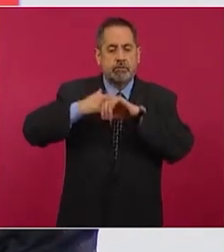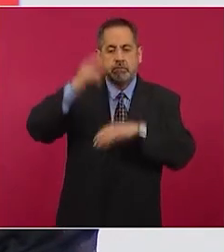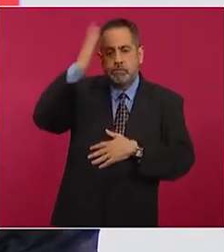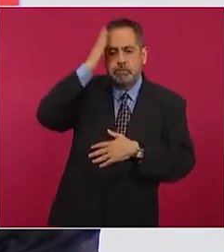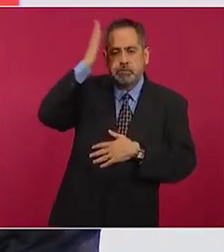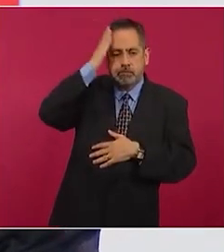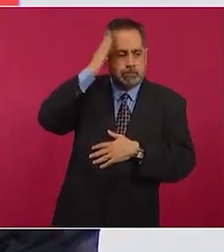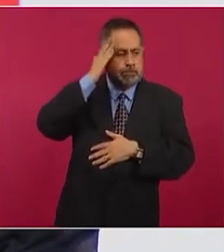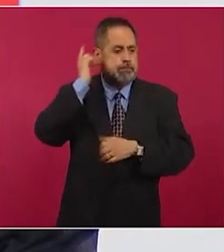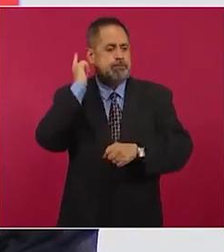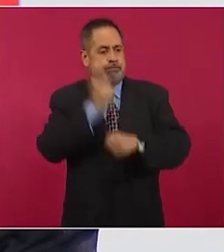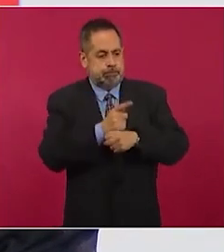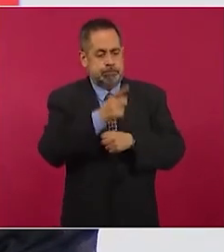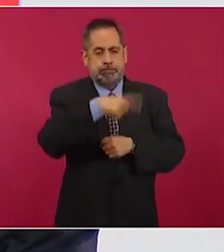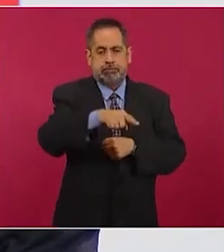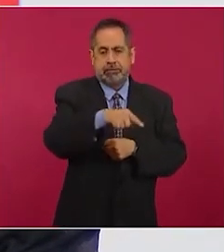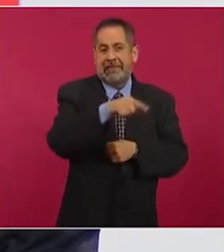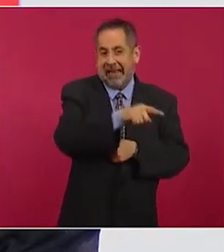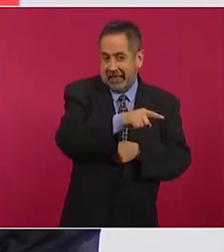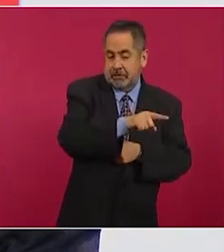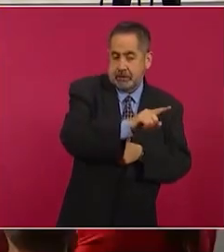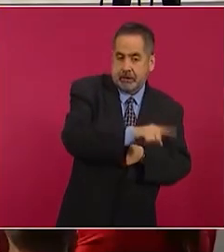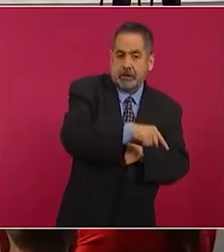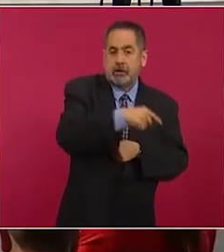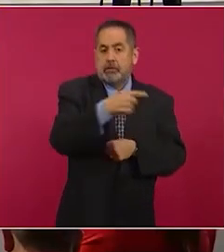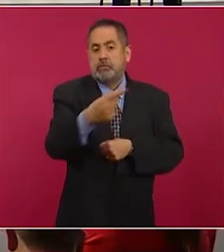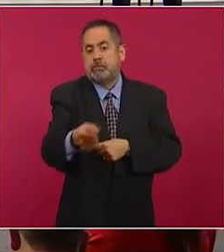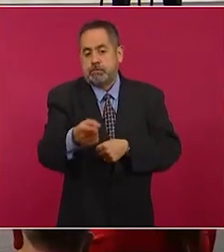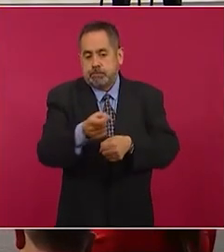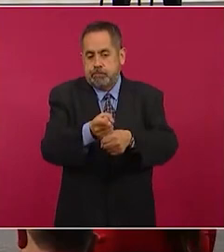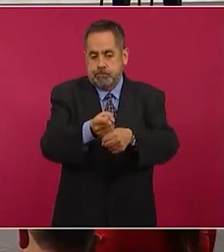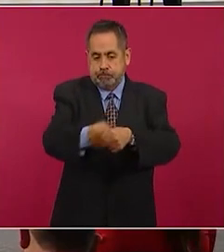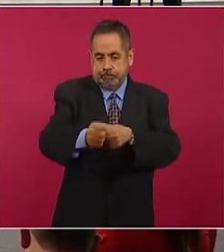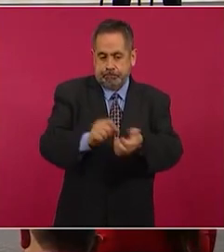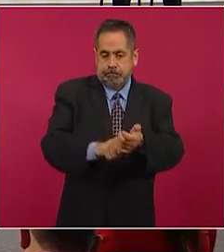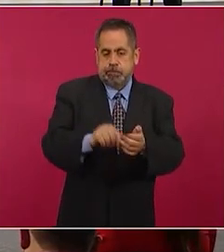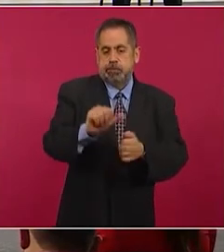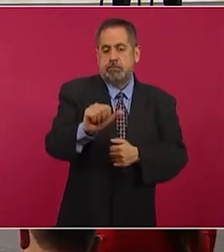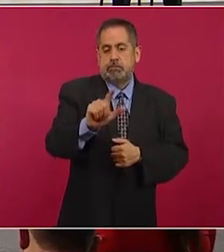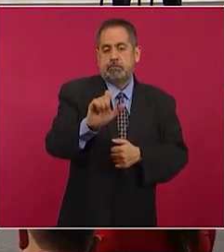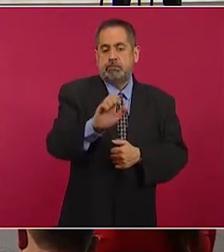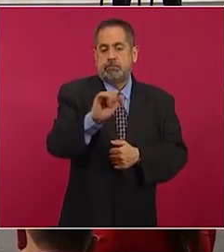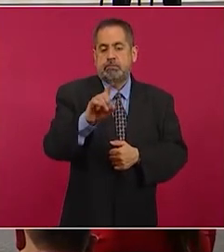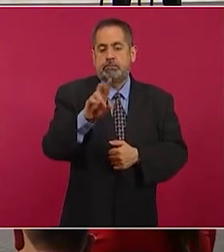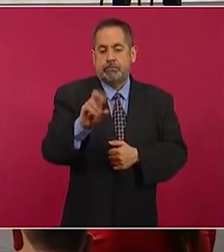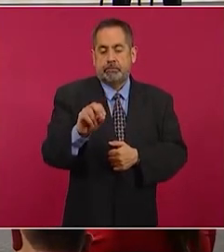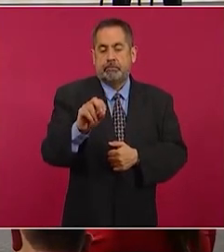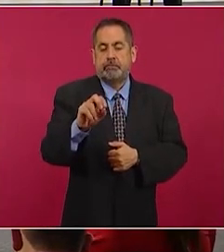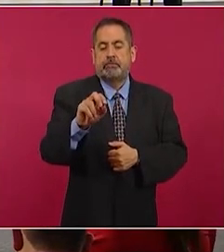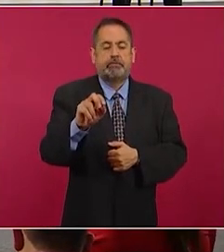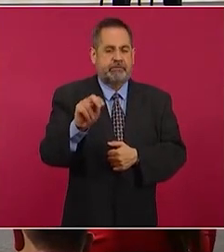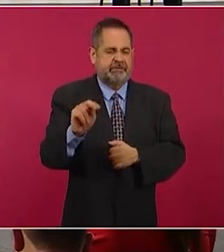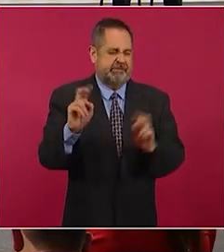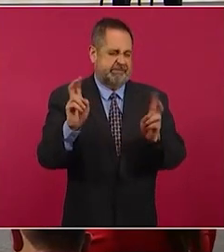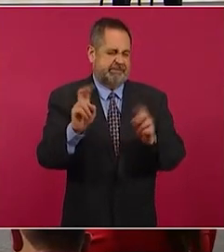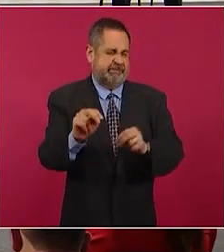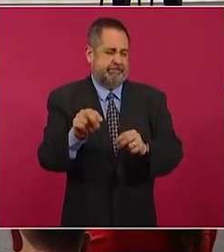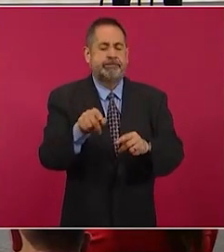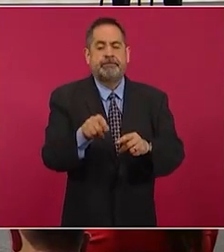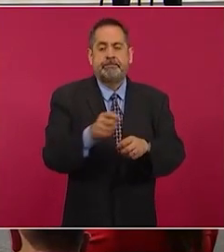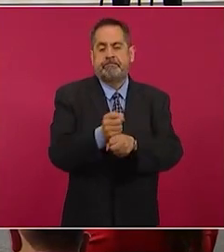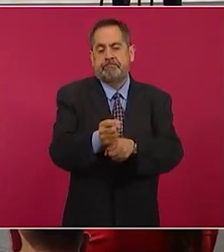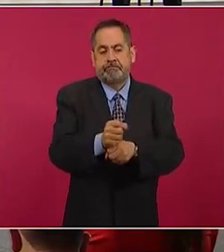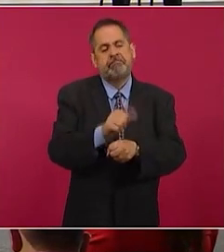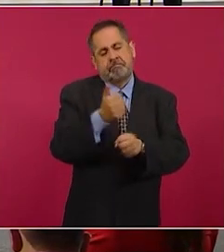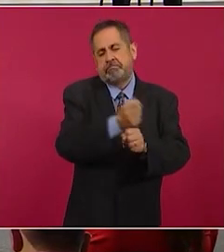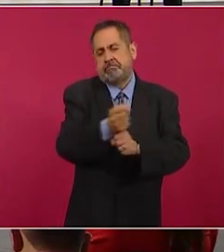criminal que victimó a Alejandro N. y presumiblemente otras víctimas, sino